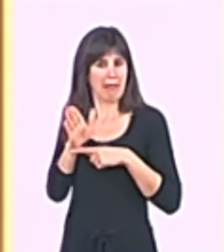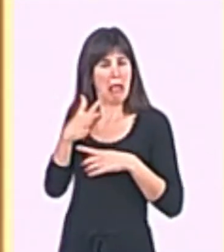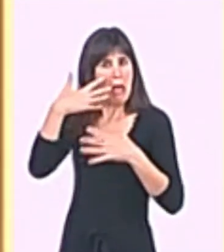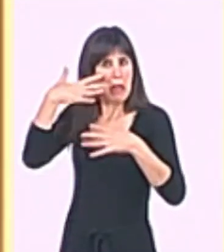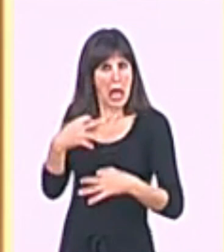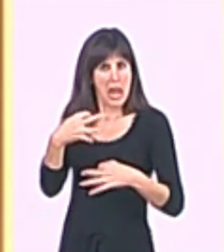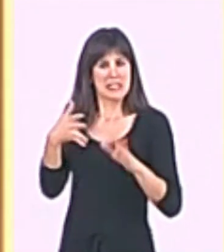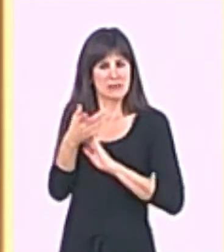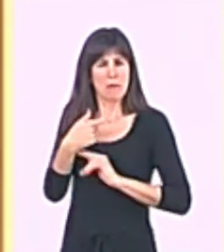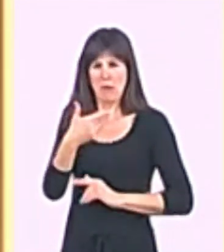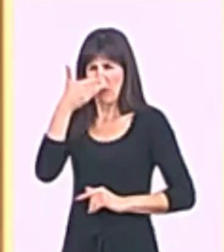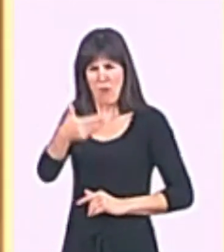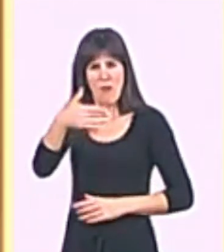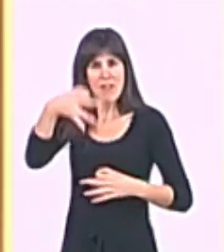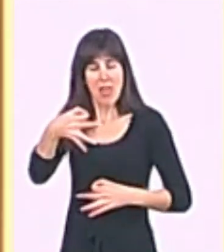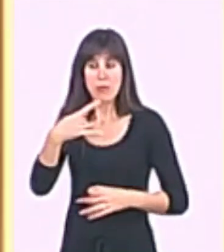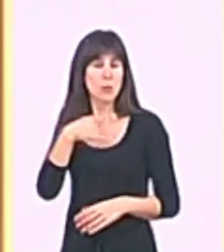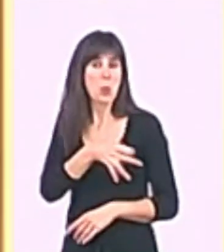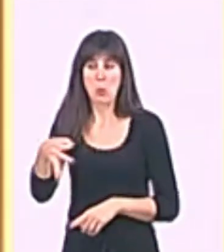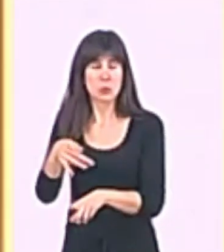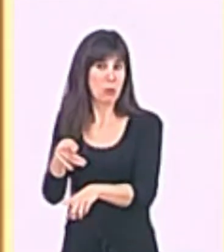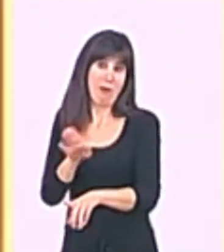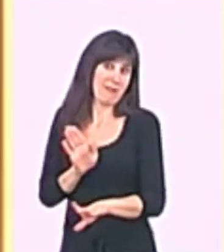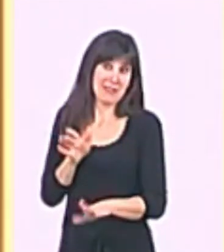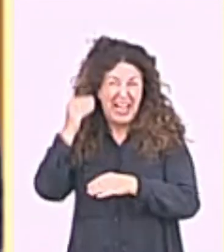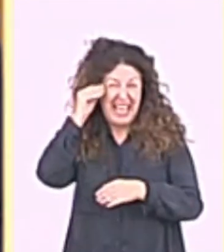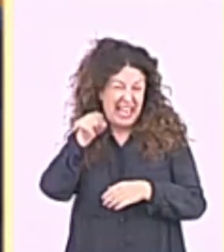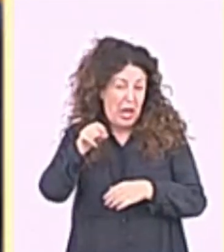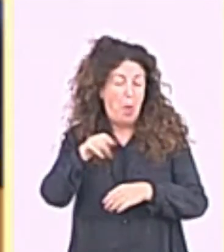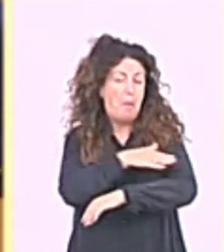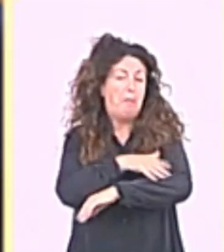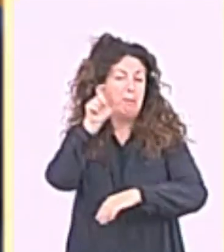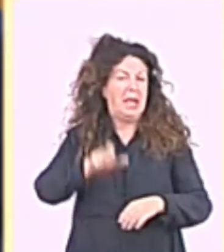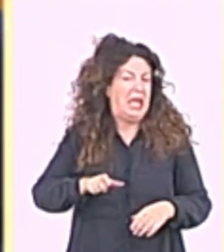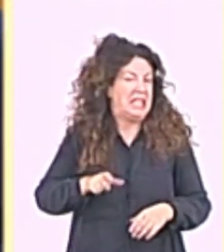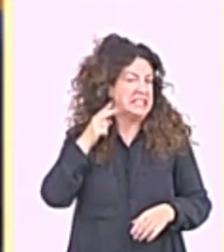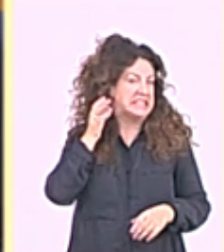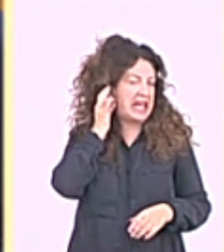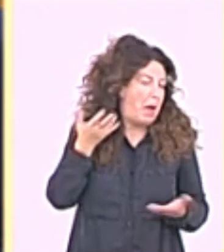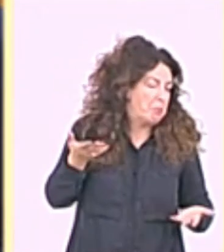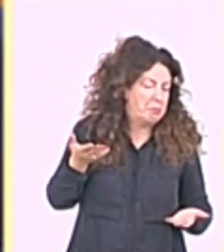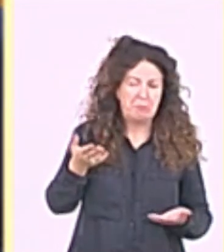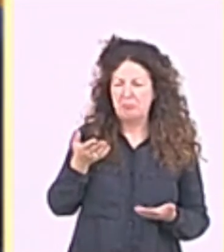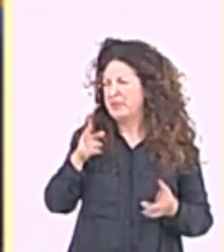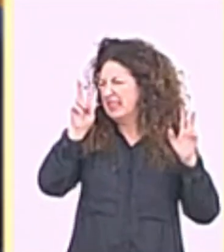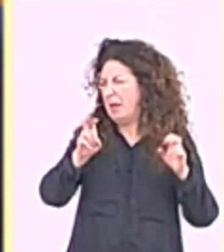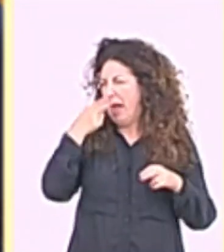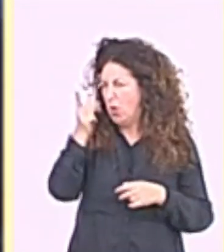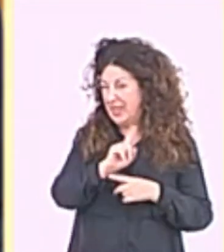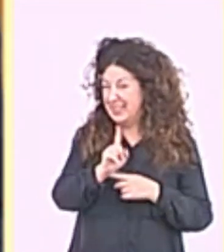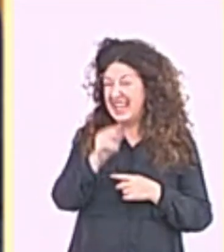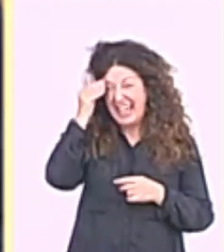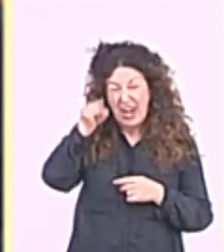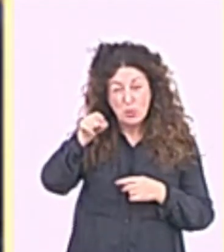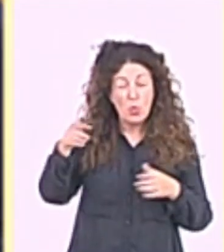consecuentes con la verdad, justamente eso es lo que ocurrió. Estamos asistiendo a unas semanas en las que el gobierno al que